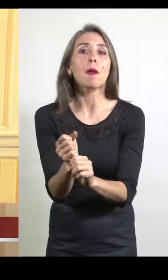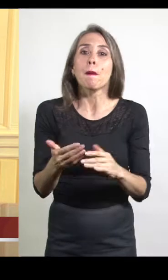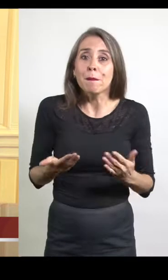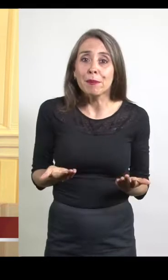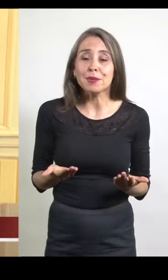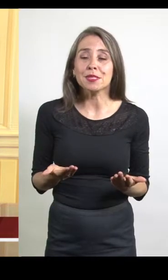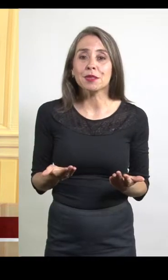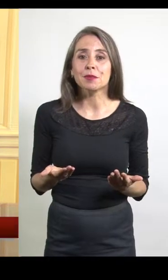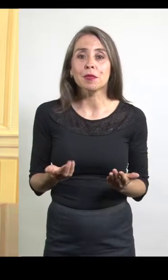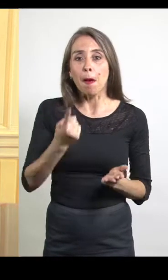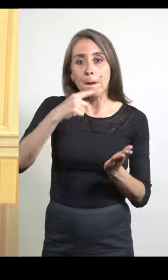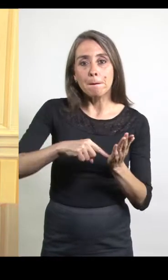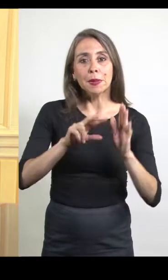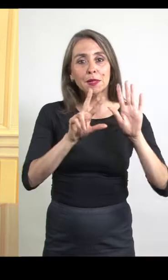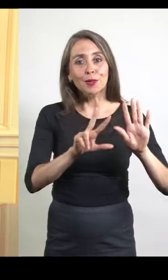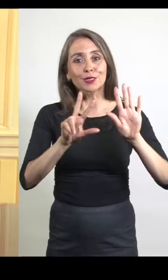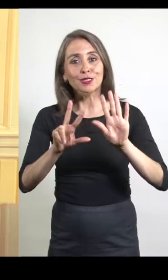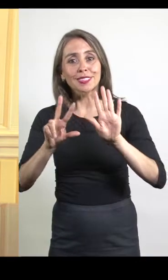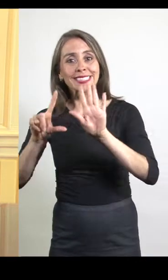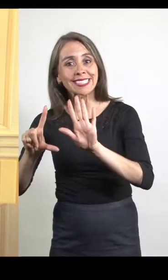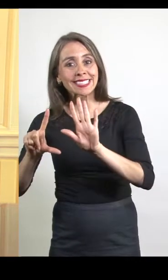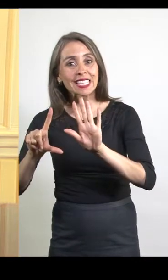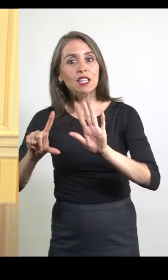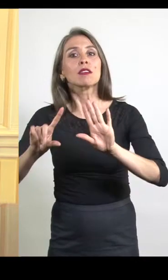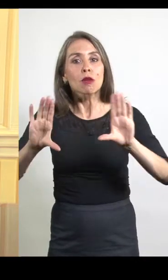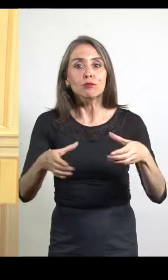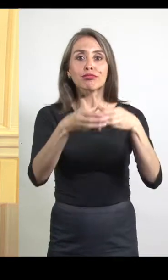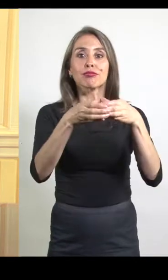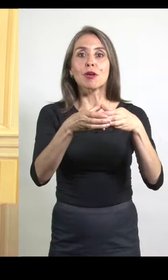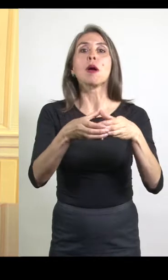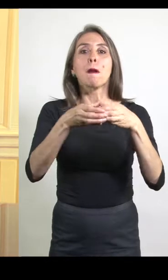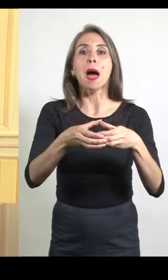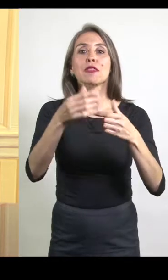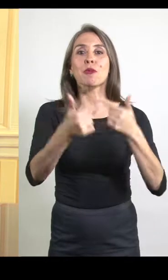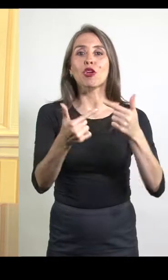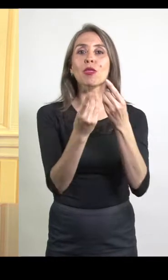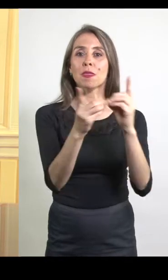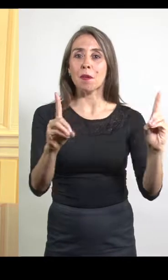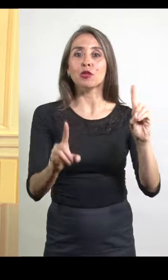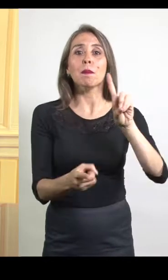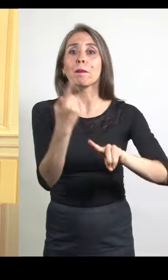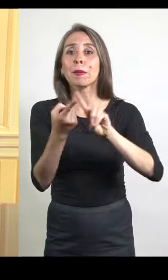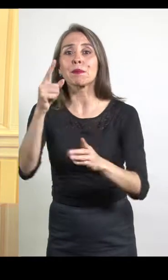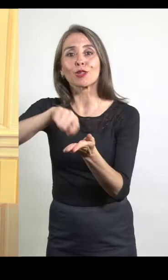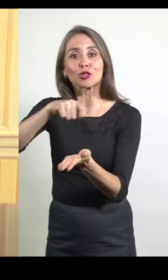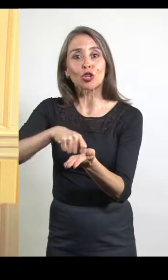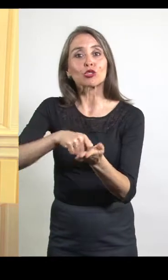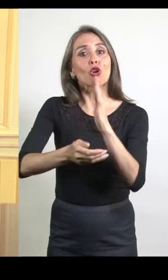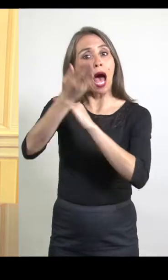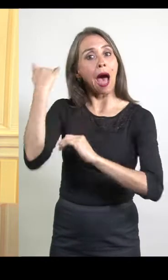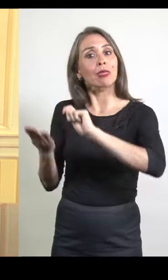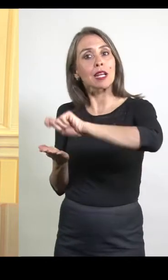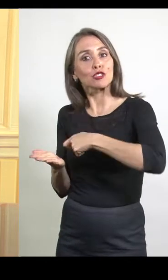eso, en 1887 se formó el Partido Demócrata. Sus primeros militantes formaron parte del